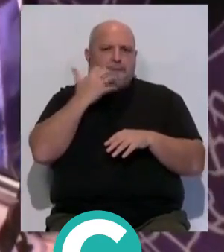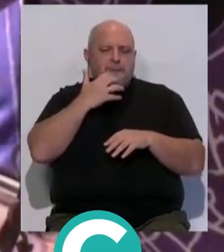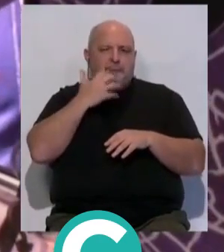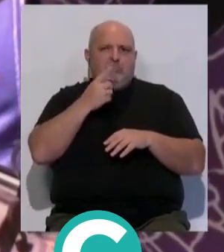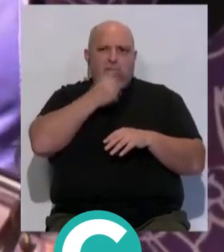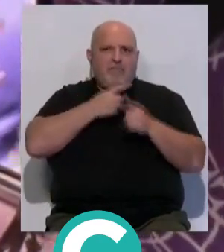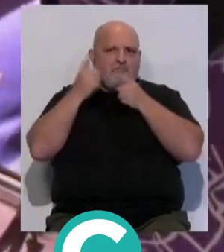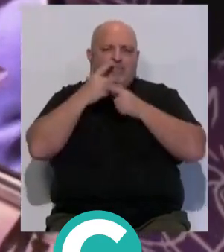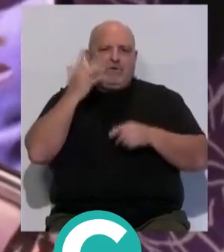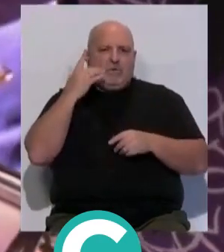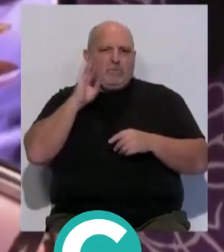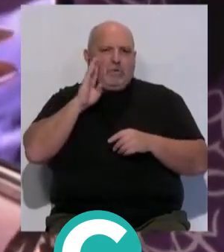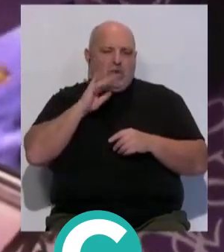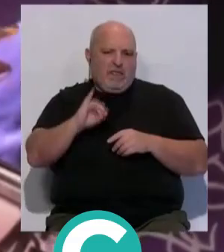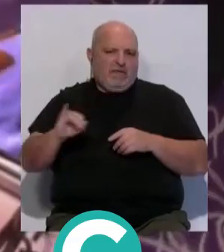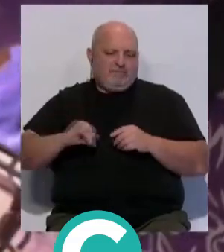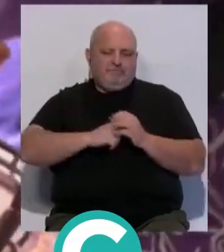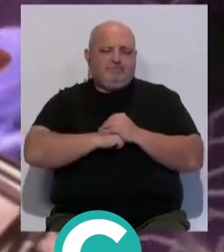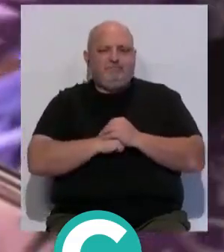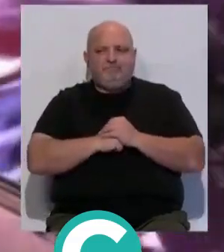deficiencias higiénico-sanitarias.